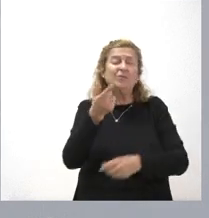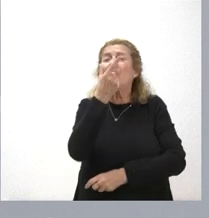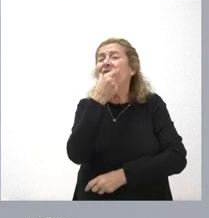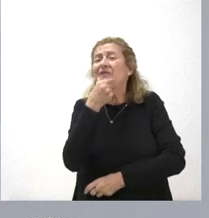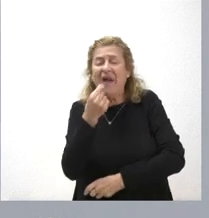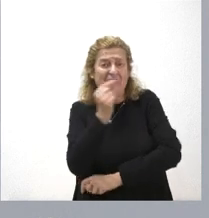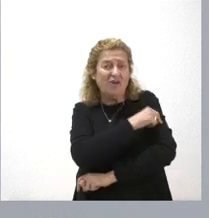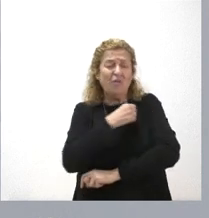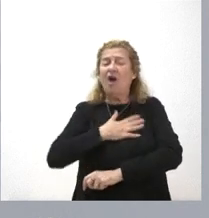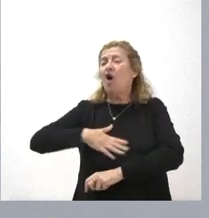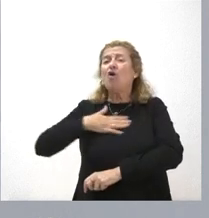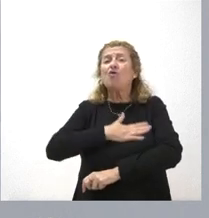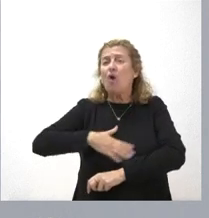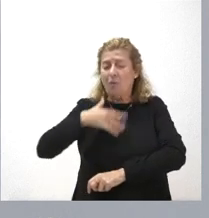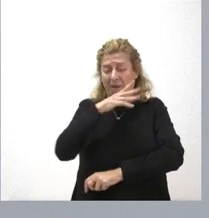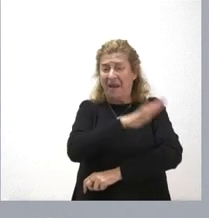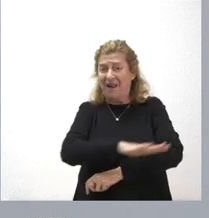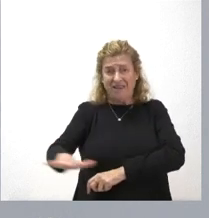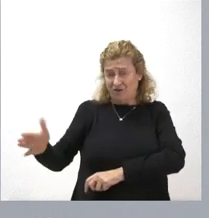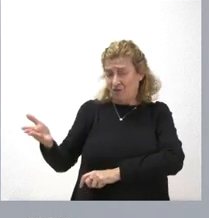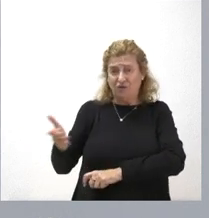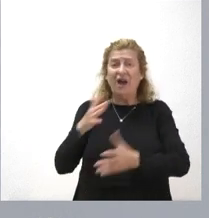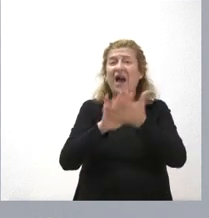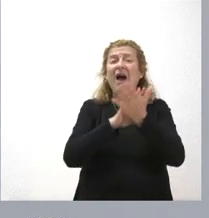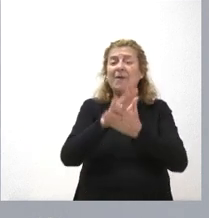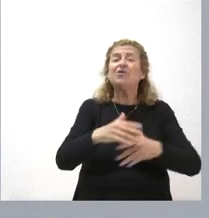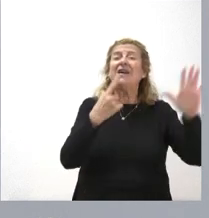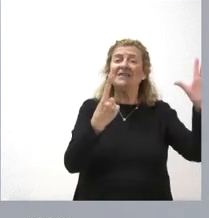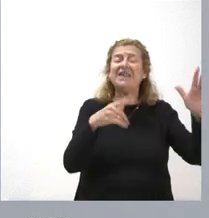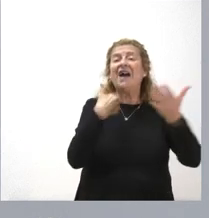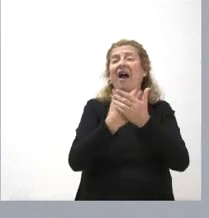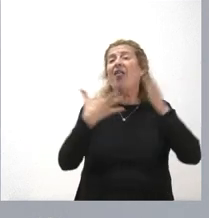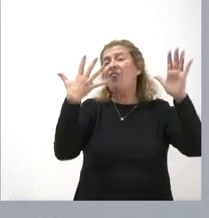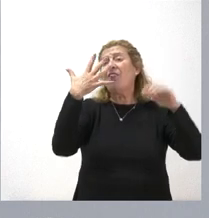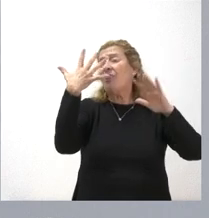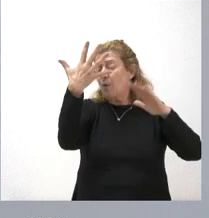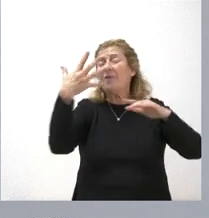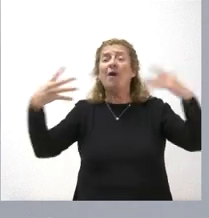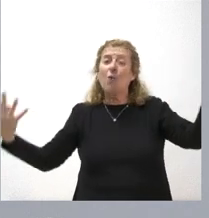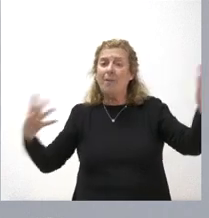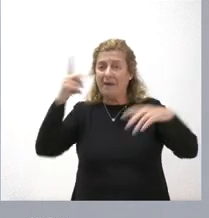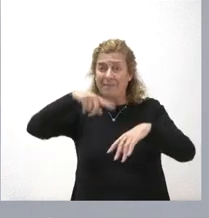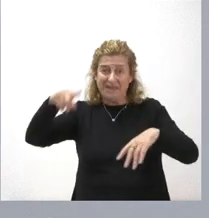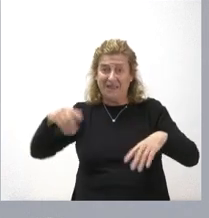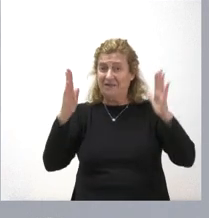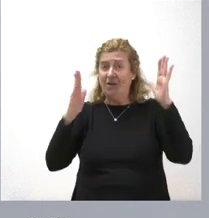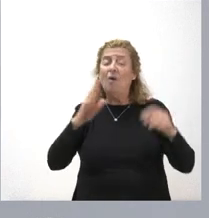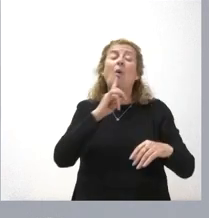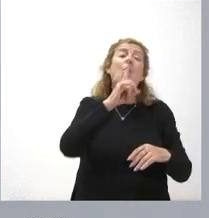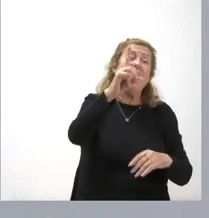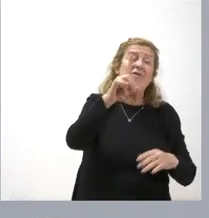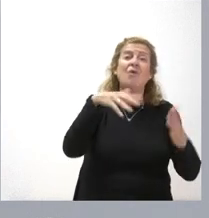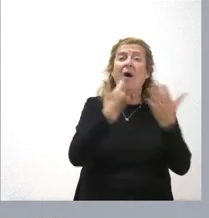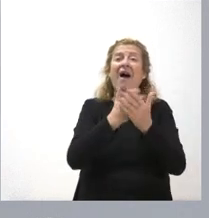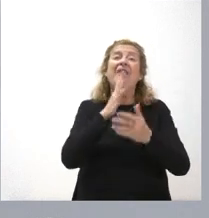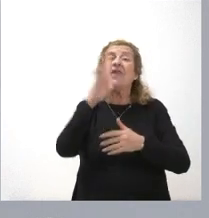cómoda aplicada para este caso de niños que hablamos de 6 a 59 meses por tanto lo que va entre medio año y 5 años y desde aquí